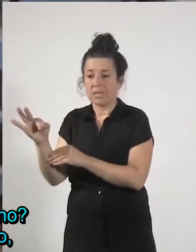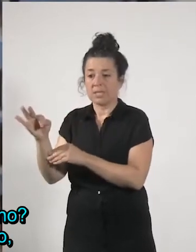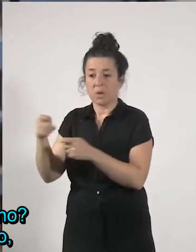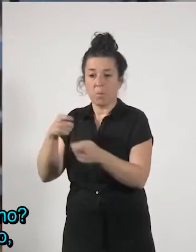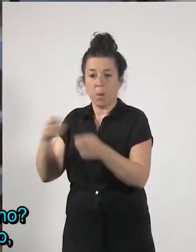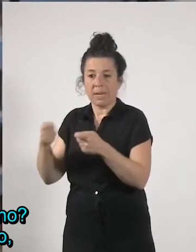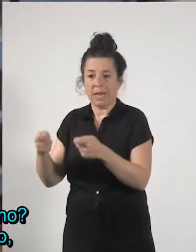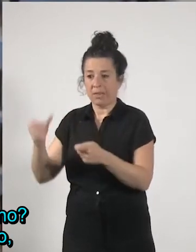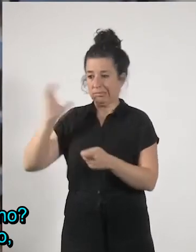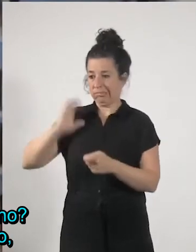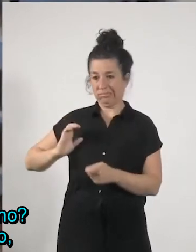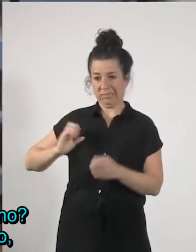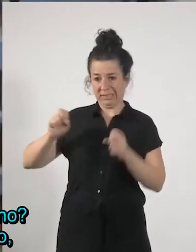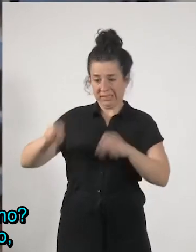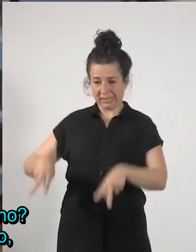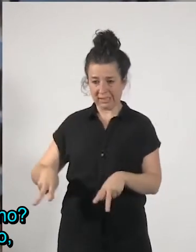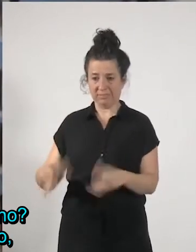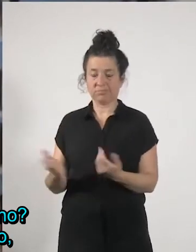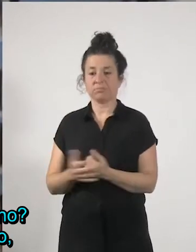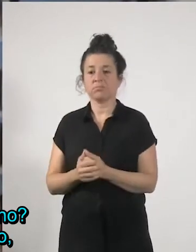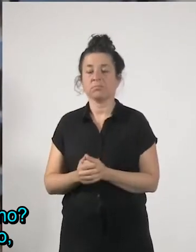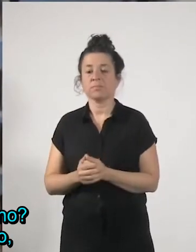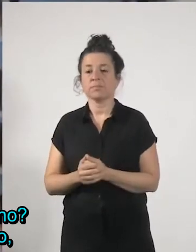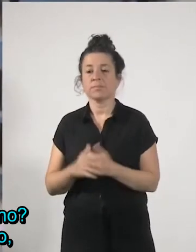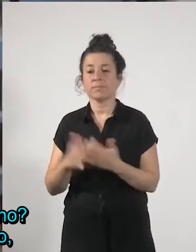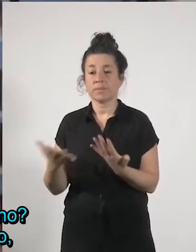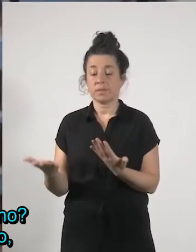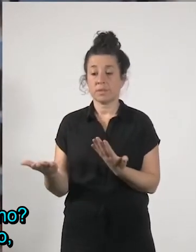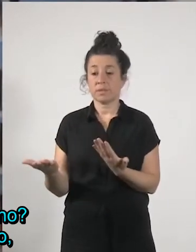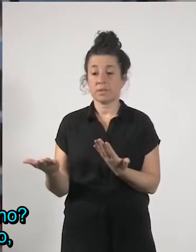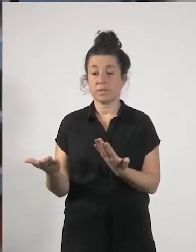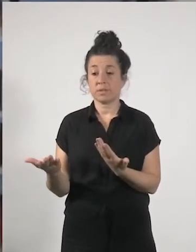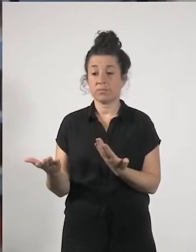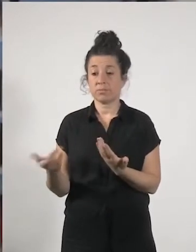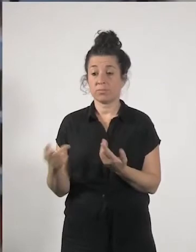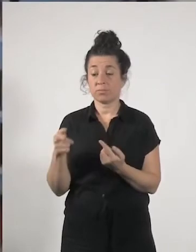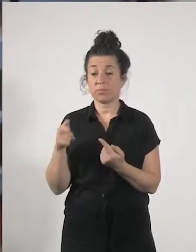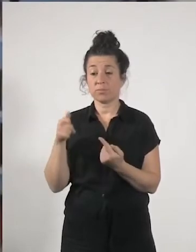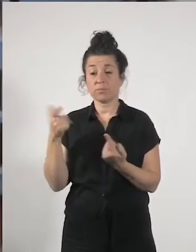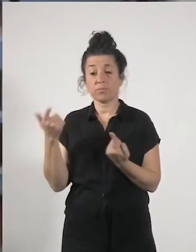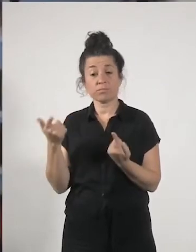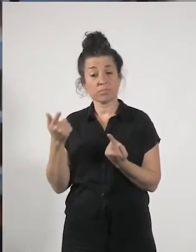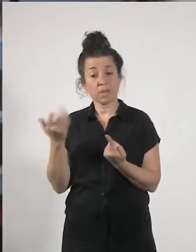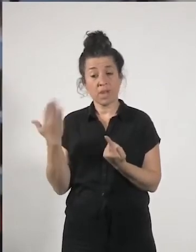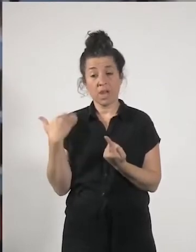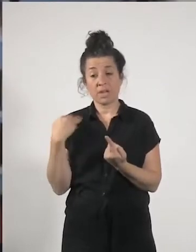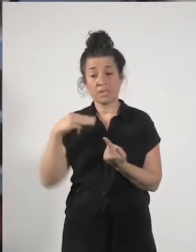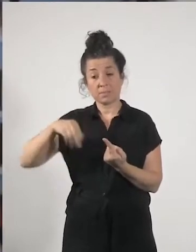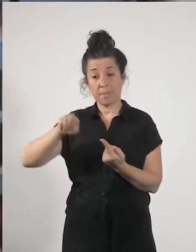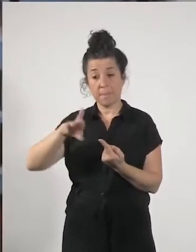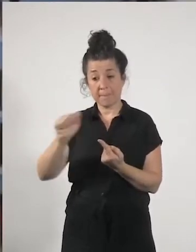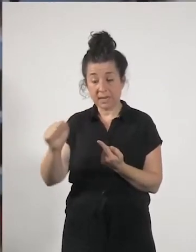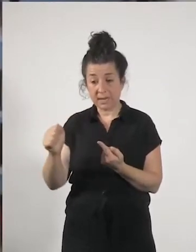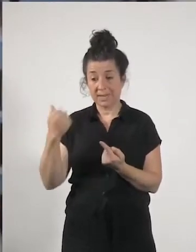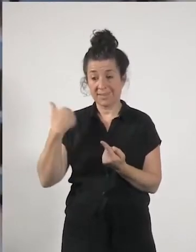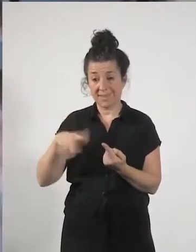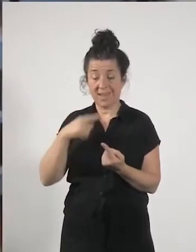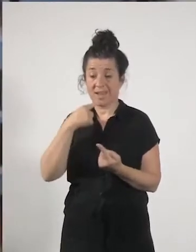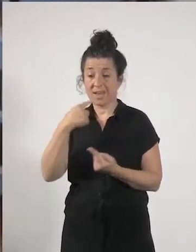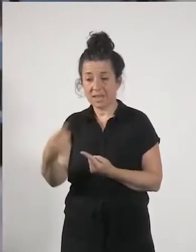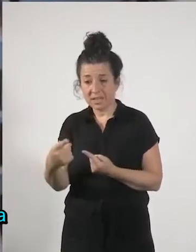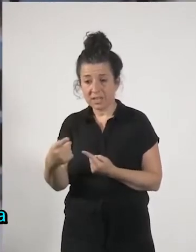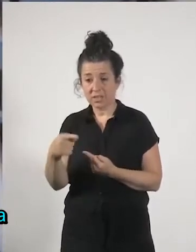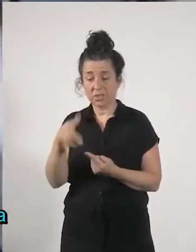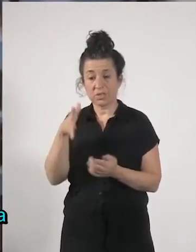comentado antes María ¿no? y en este caso pues como ya ha dicho pues lo que se ve es que esto se ha traducido en